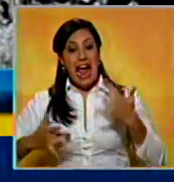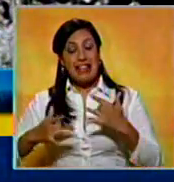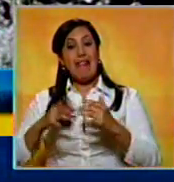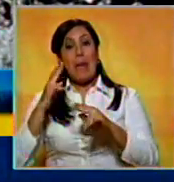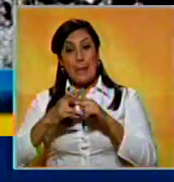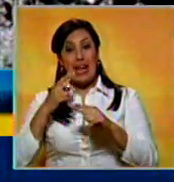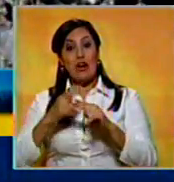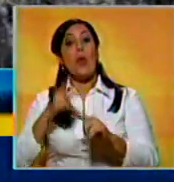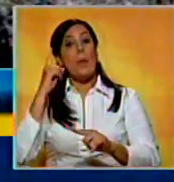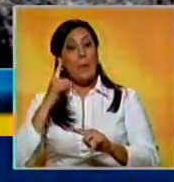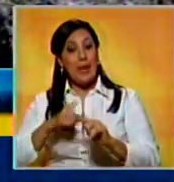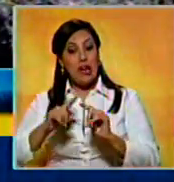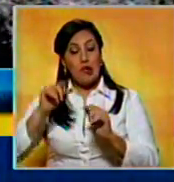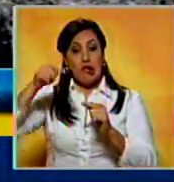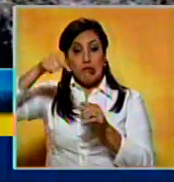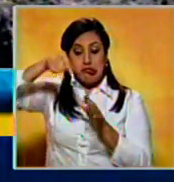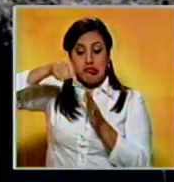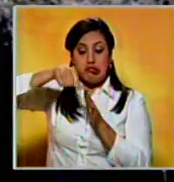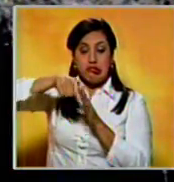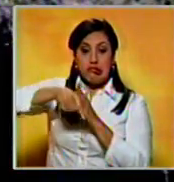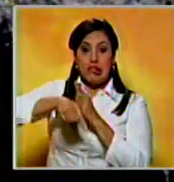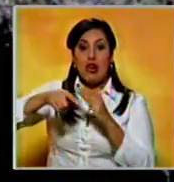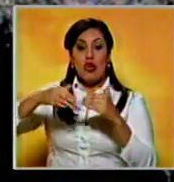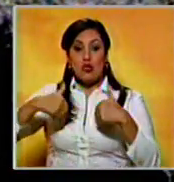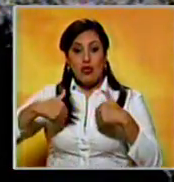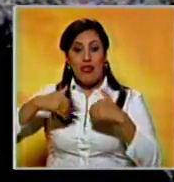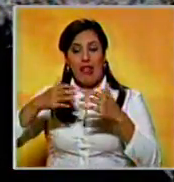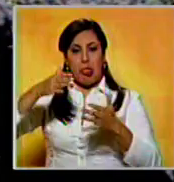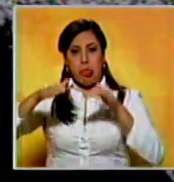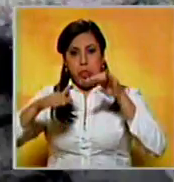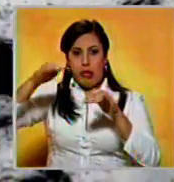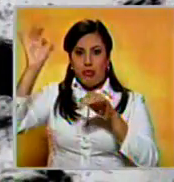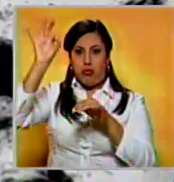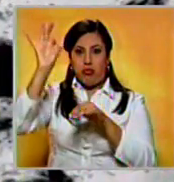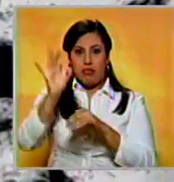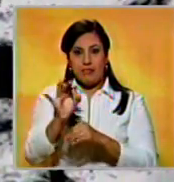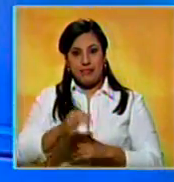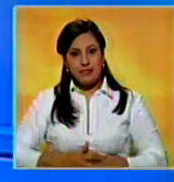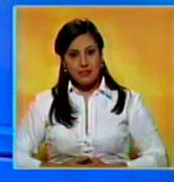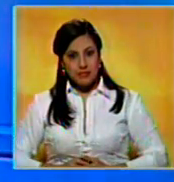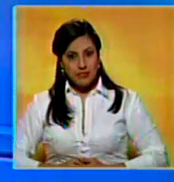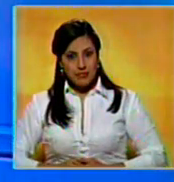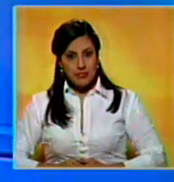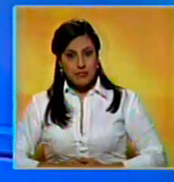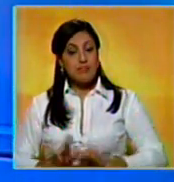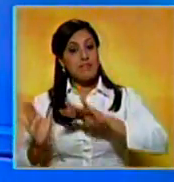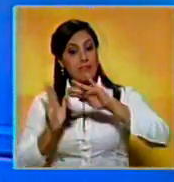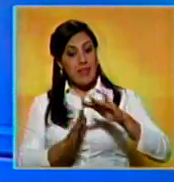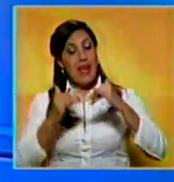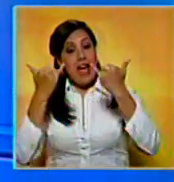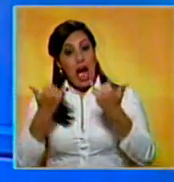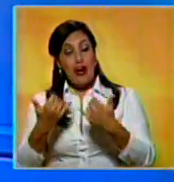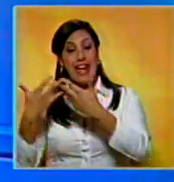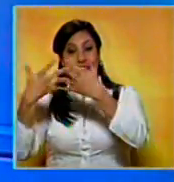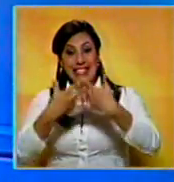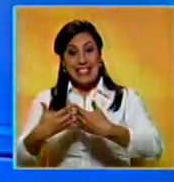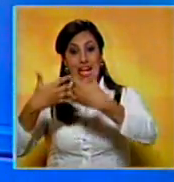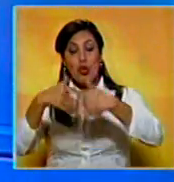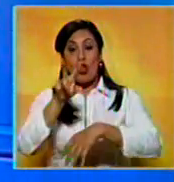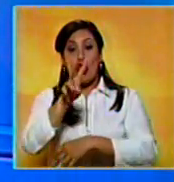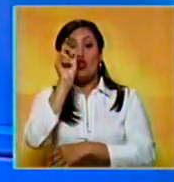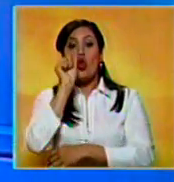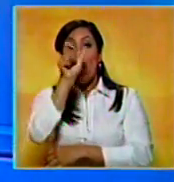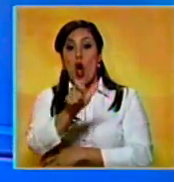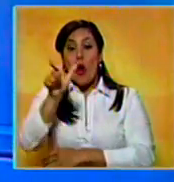riesgosa pues el giro del taladro podría afectar la estabilidad del módulo. Bueno, y en Estados Unidos los dos